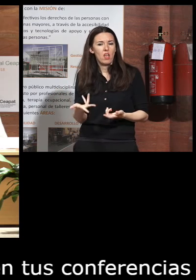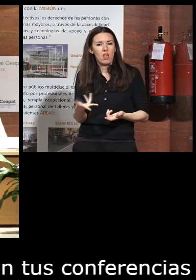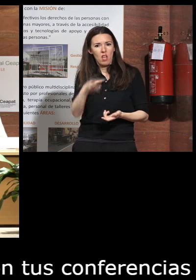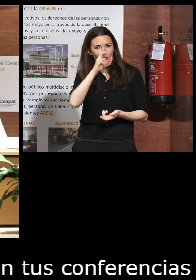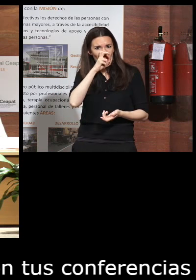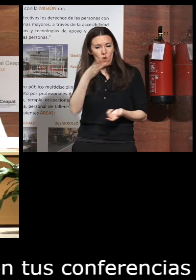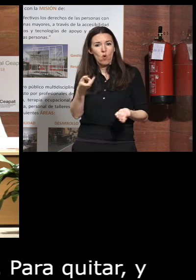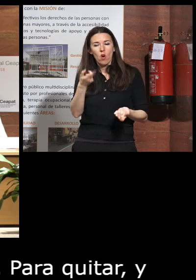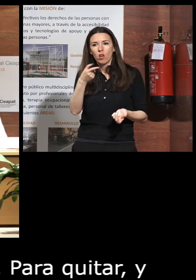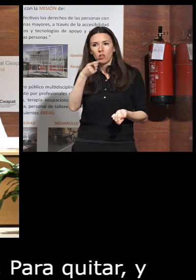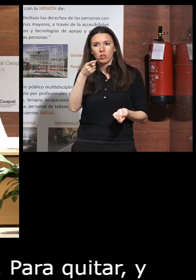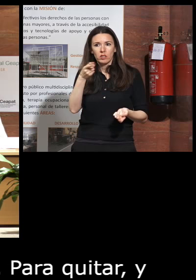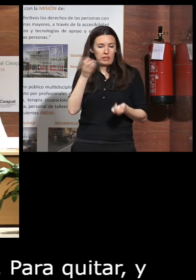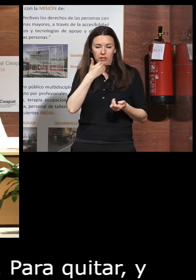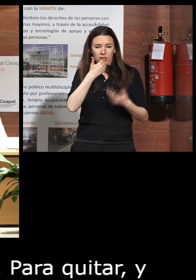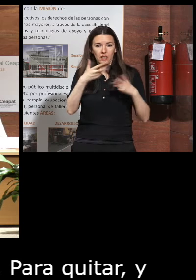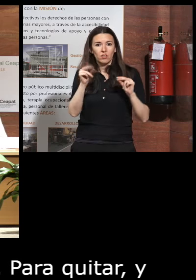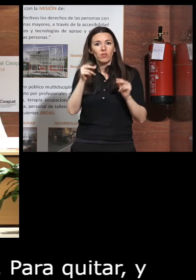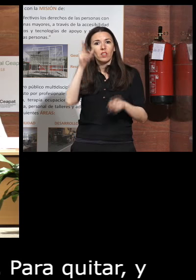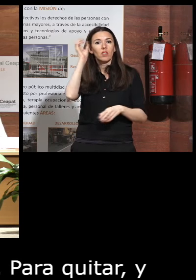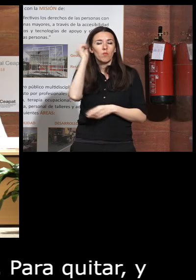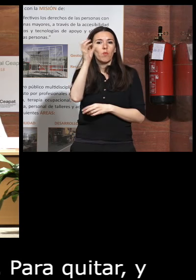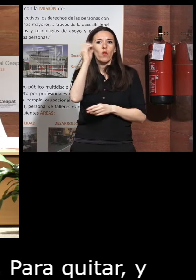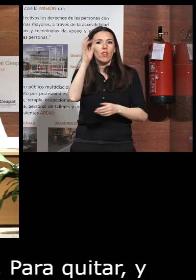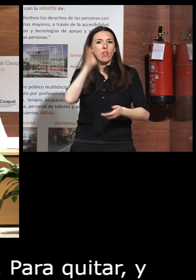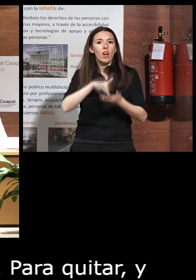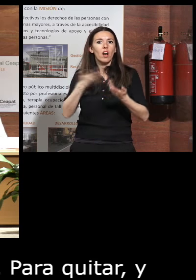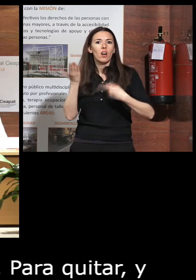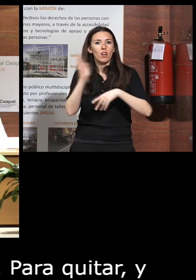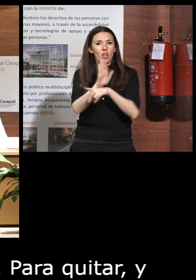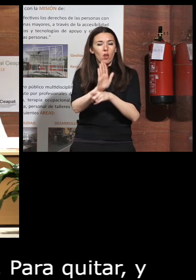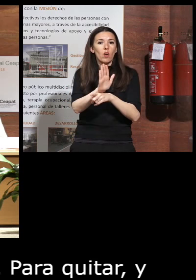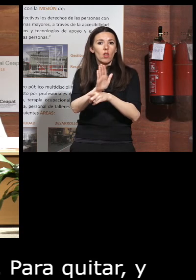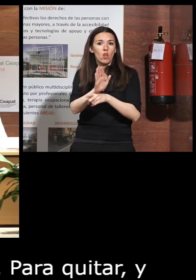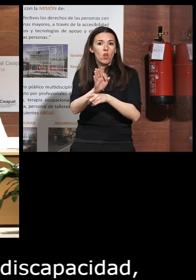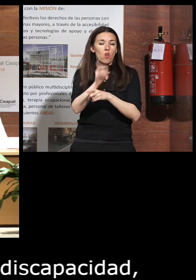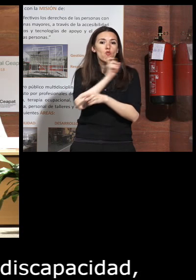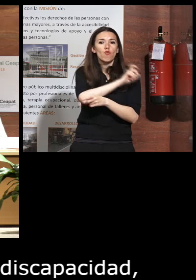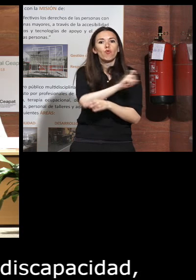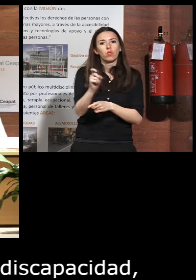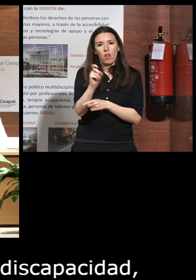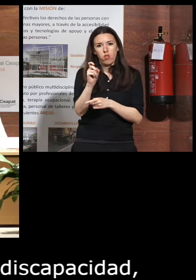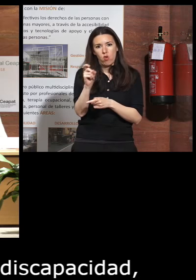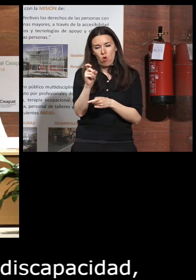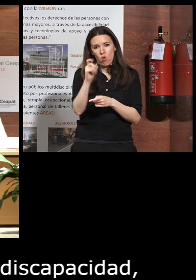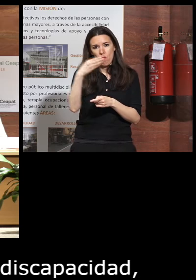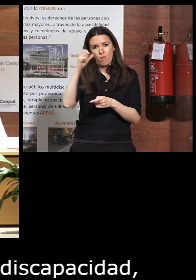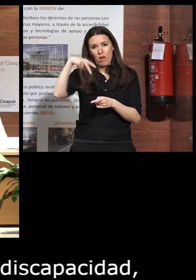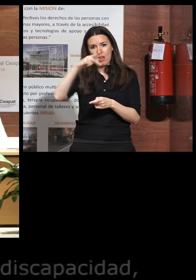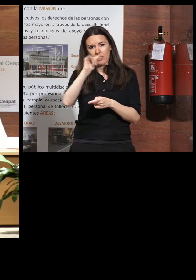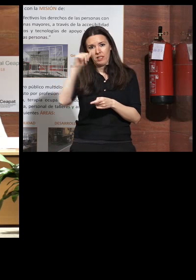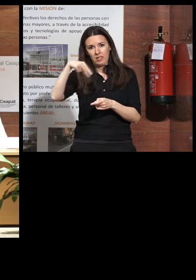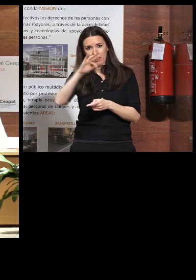otro día yo hacía una ponencia y ya termino cuando hablaba de Oates precisamente y presentaba Oates en la fundación Innovación Bank Inter en este sentido